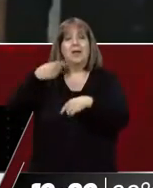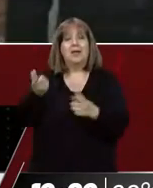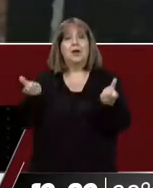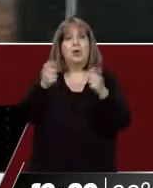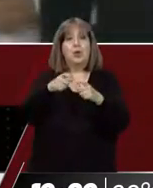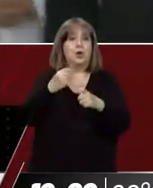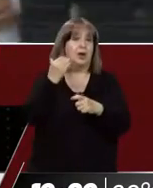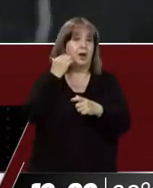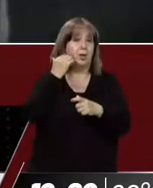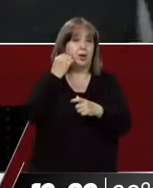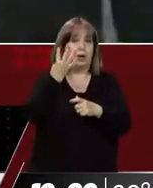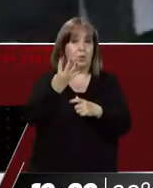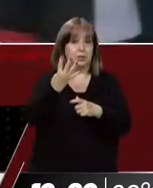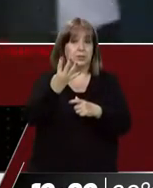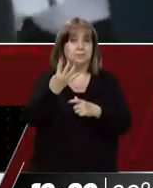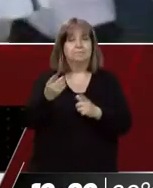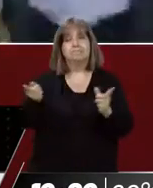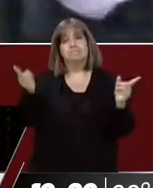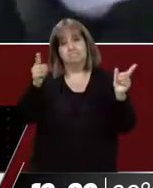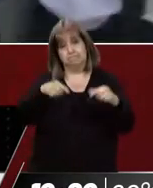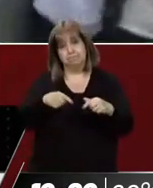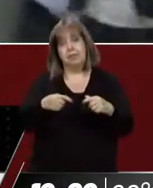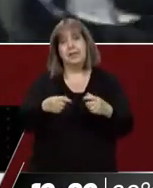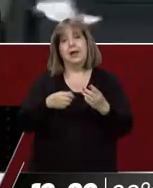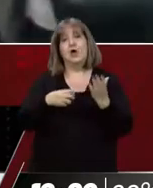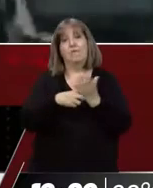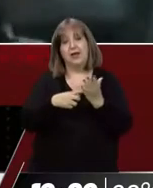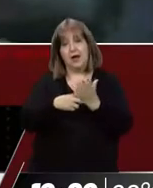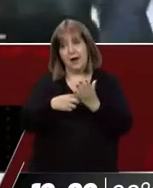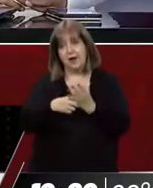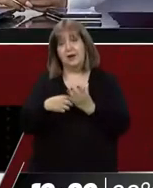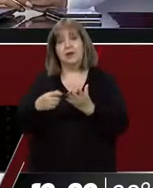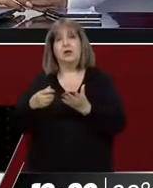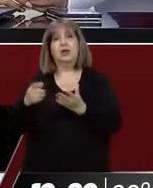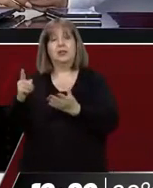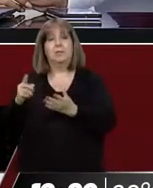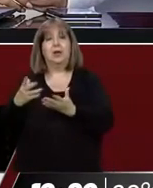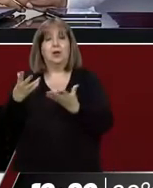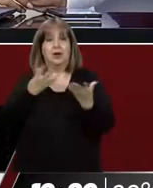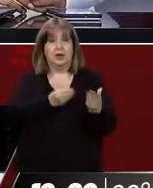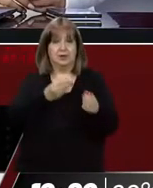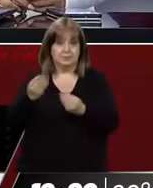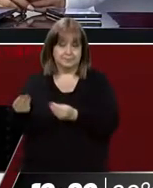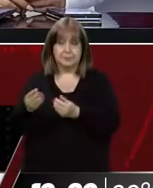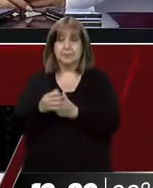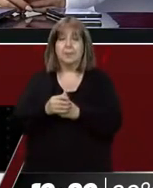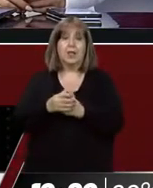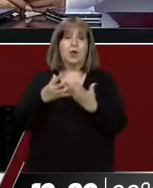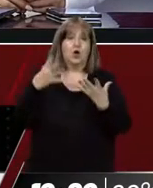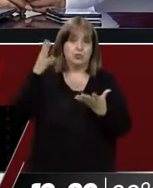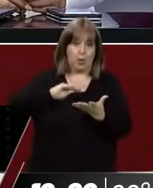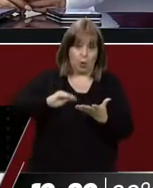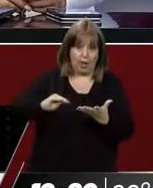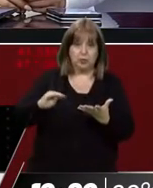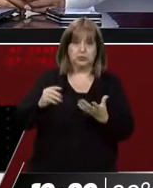el Ministerio Público Fiscal y los queridantes. Bien. ¿Y ustedes qué presentarían allí? ¿Los argumentos que ya habían presentado